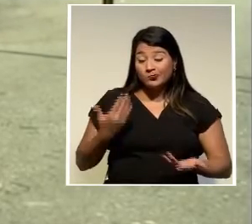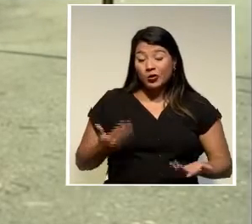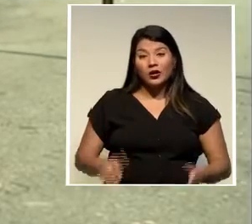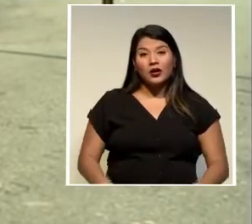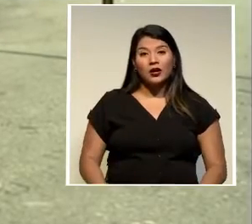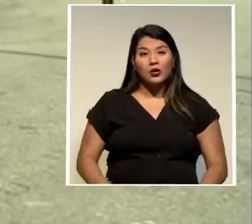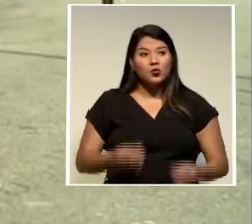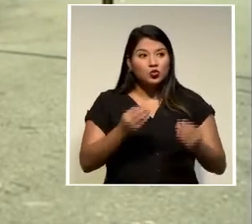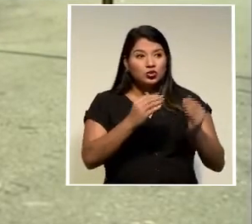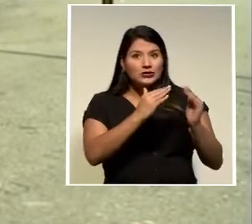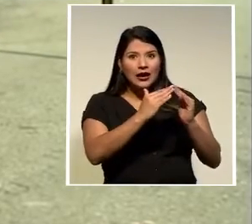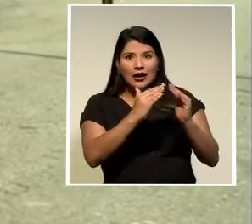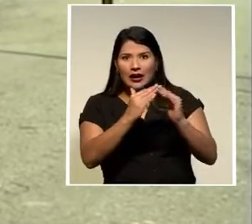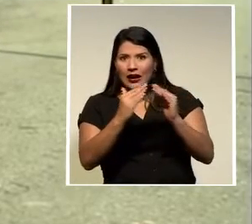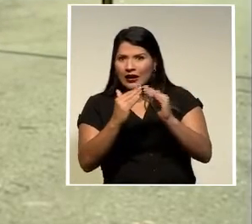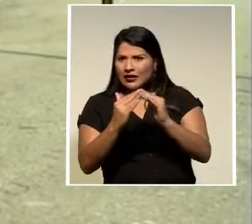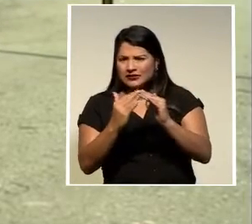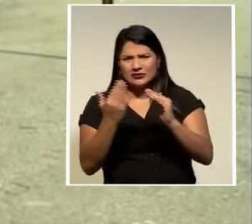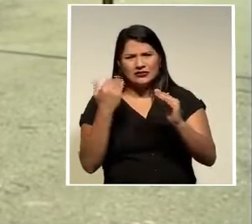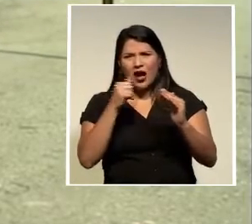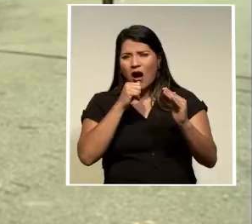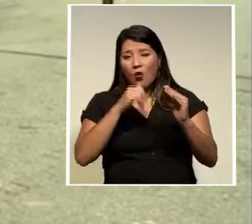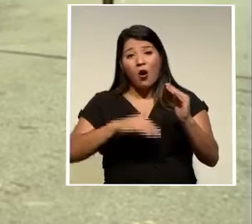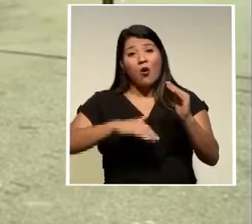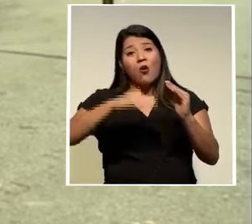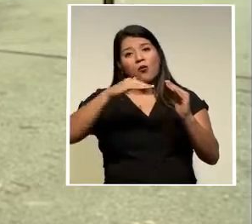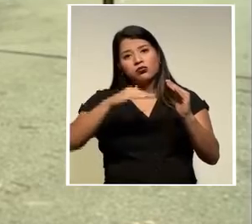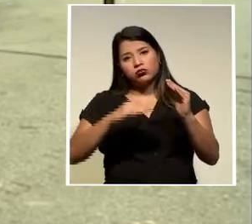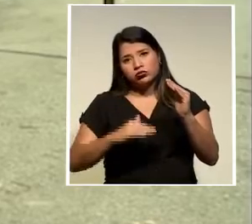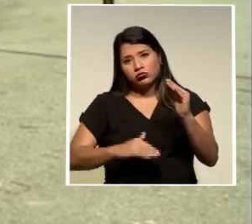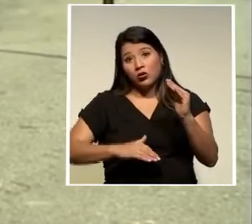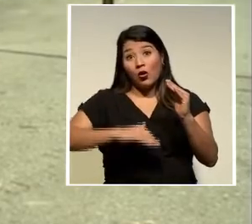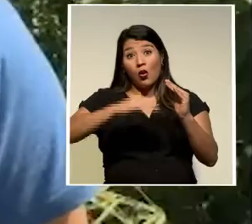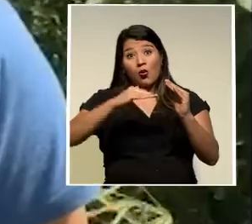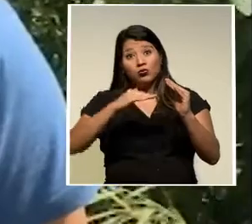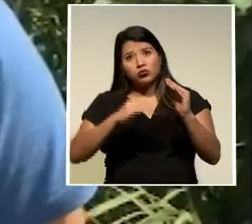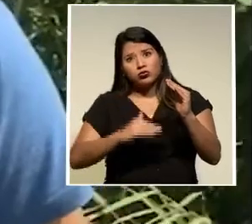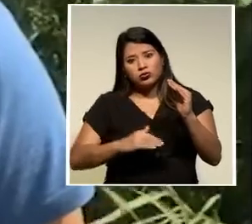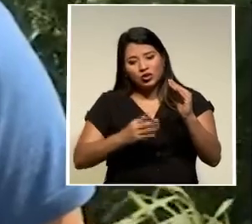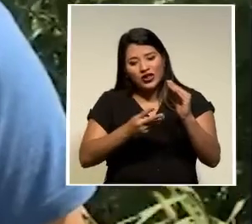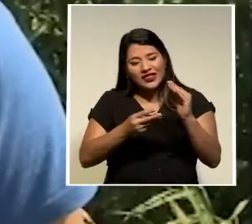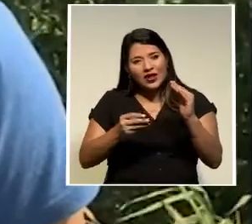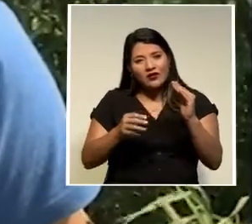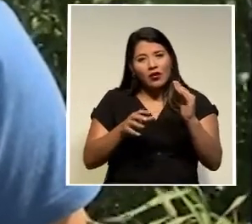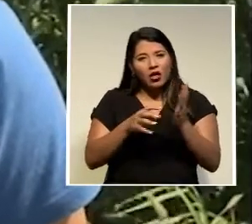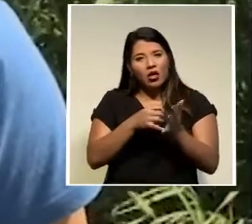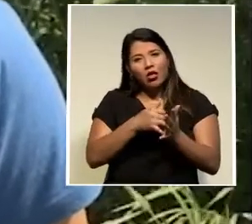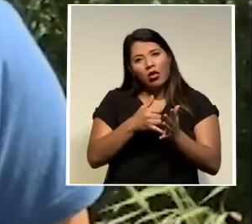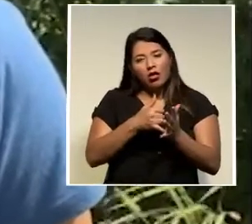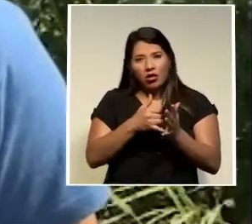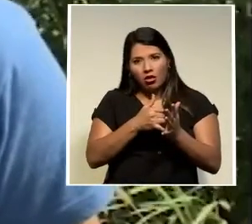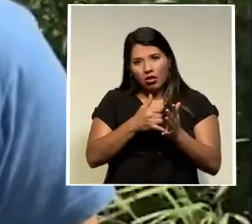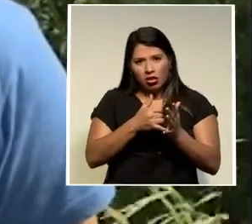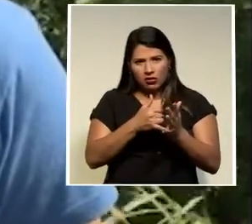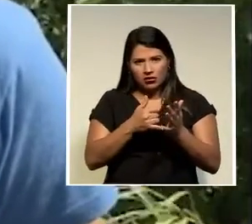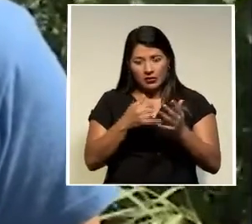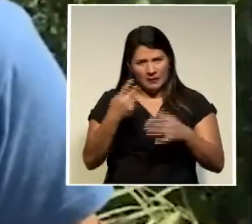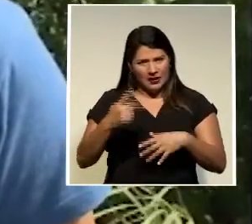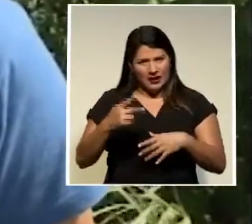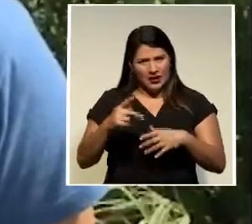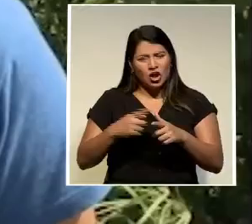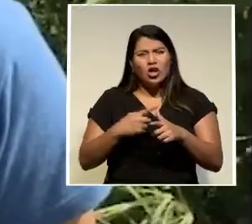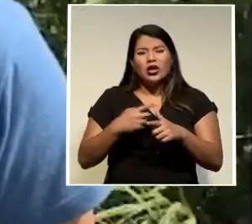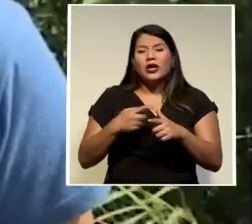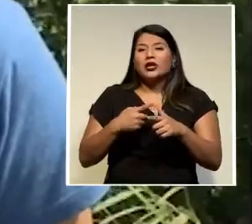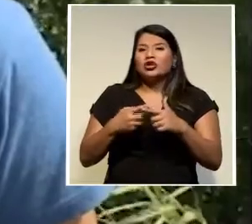Hay muchas casas que están prácticamente, como dicen, guindando, ¿verdad? Y hemos luchado porque se cumpla